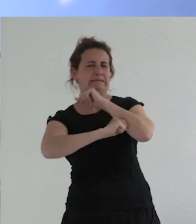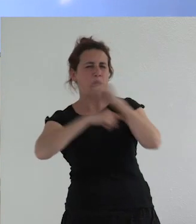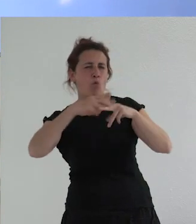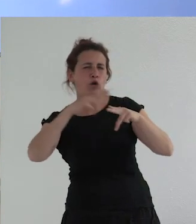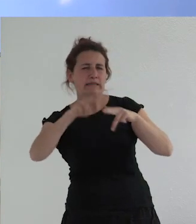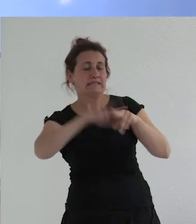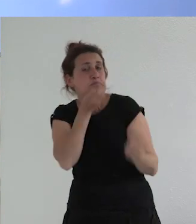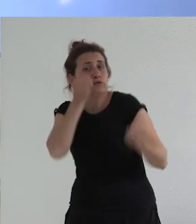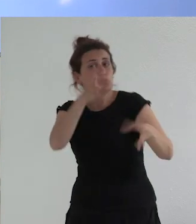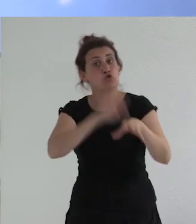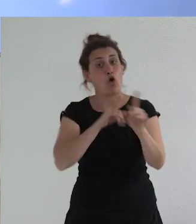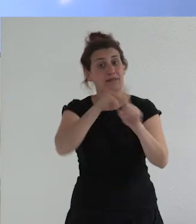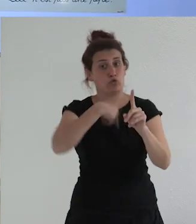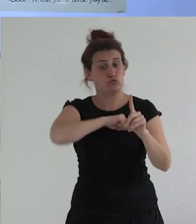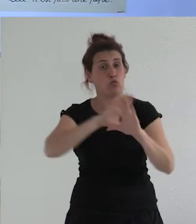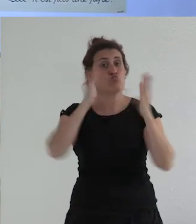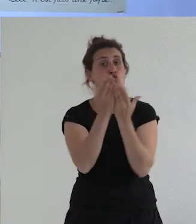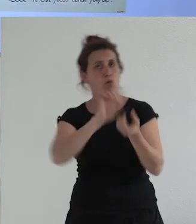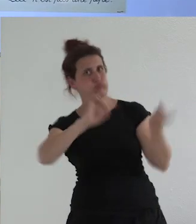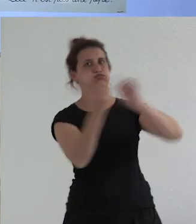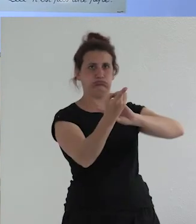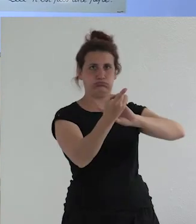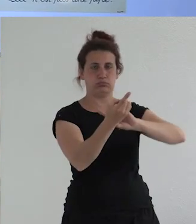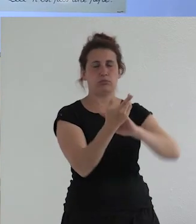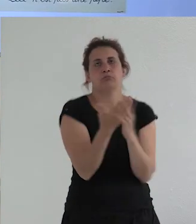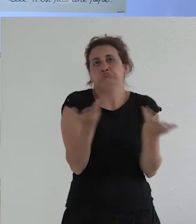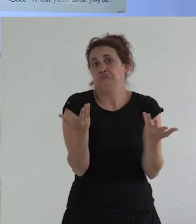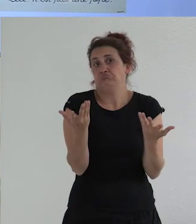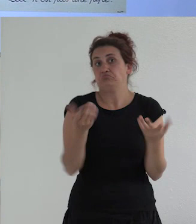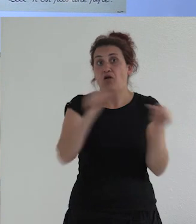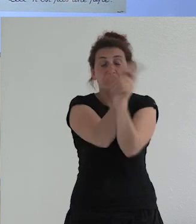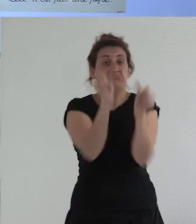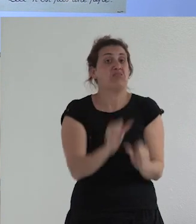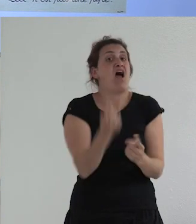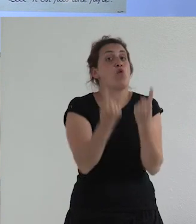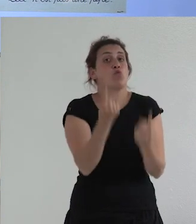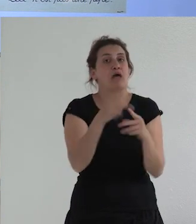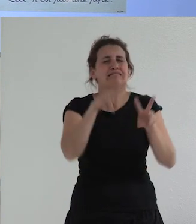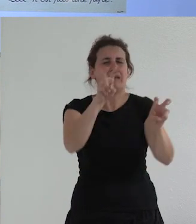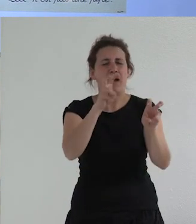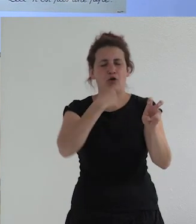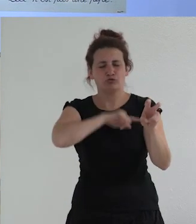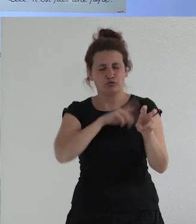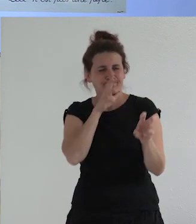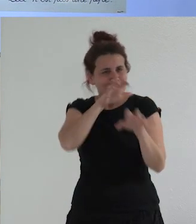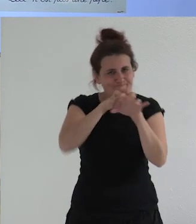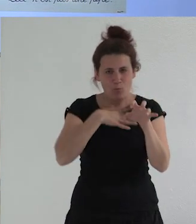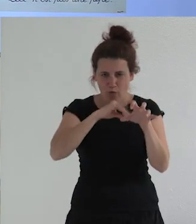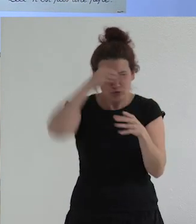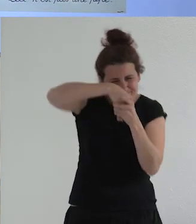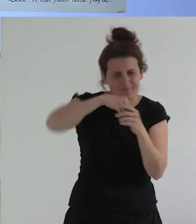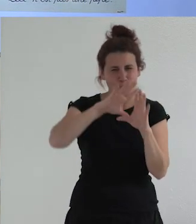que proponemos para transformar el mundo de alguna manera toda esta cosa de la colonización del